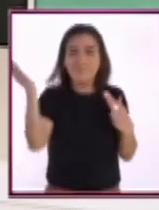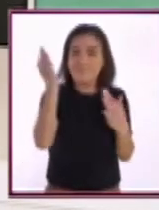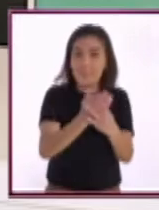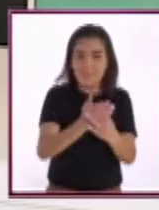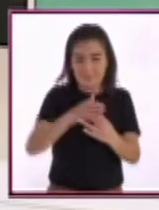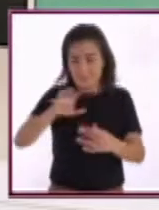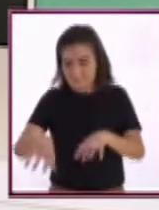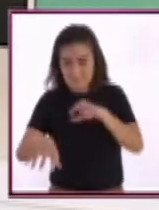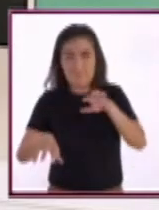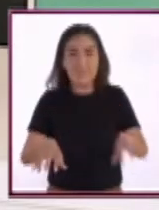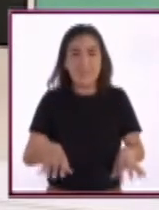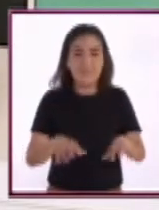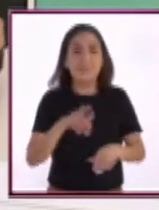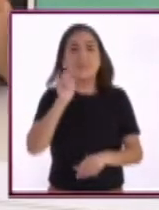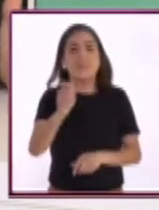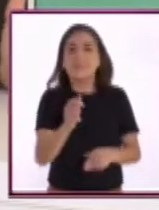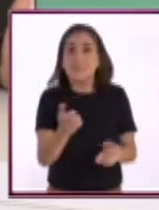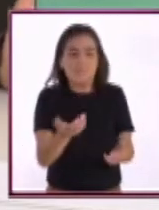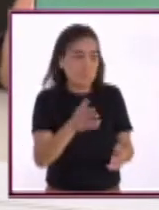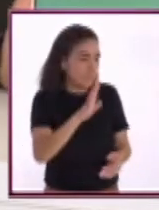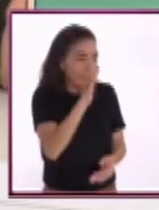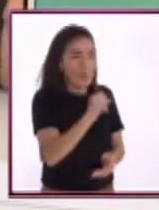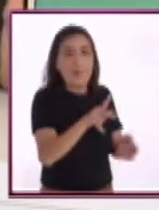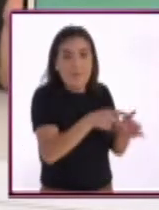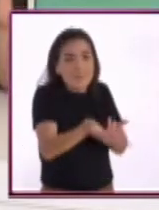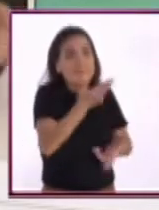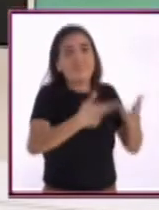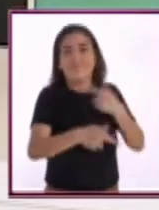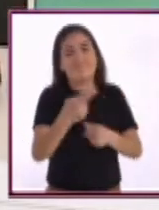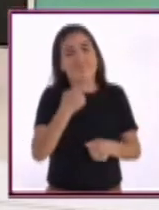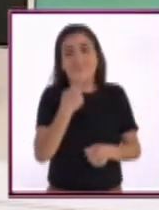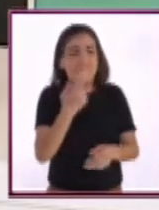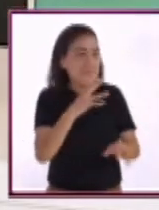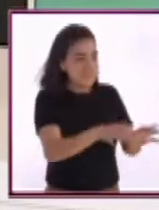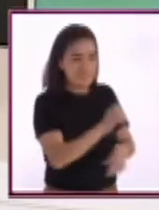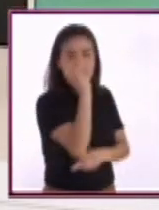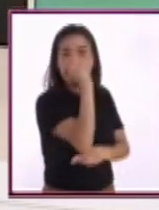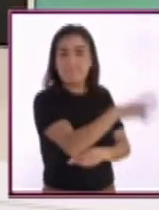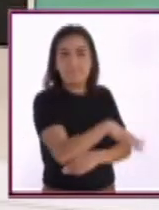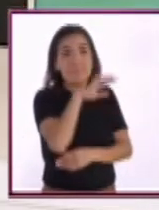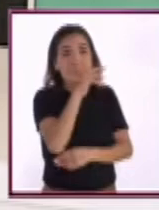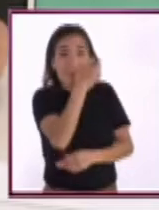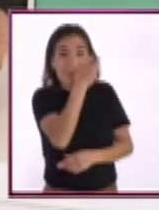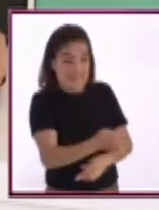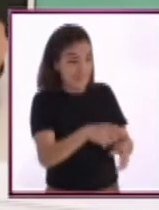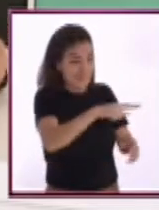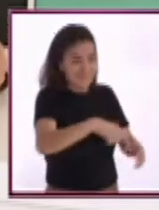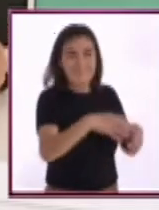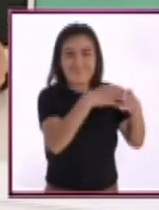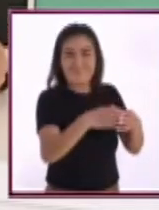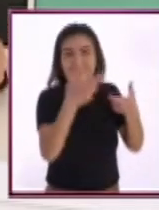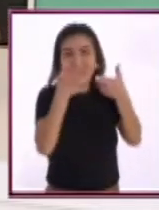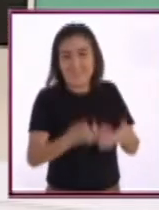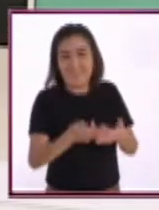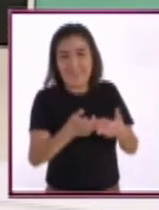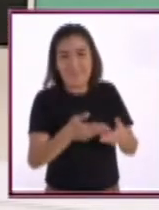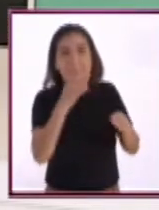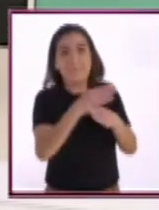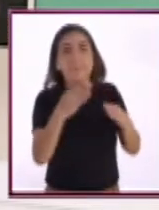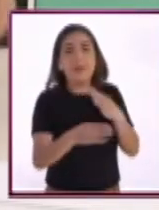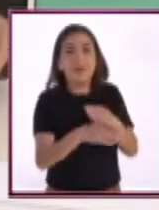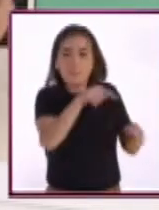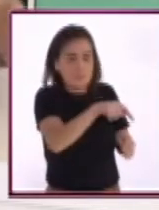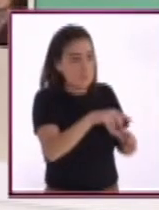va haber una fracción que no se va a poder reciclar, ¿no? Y justamente lo que se busca es que esa fracción,